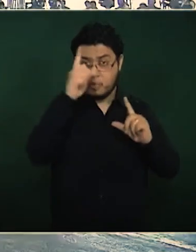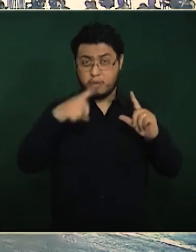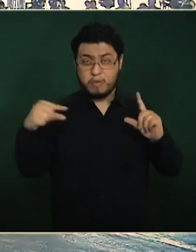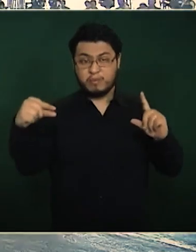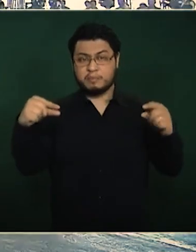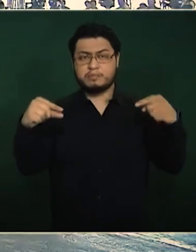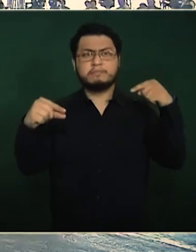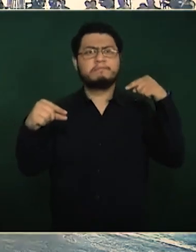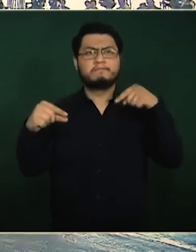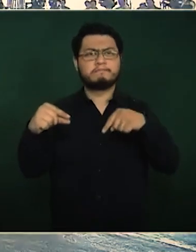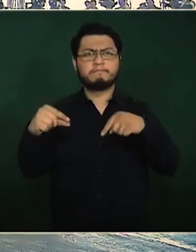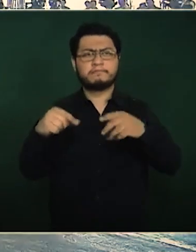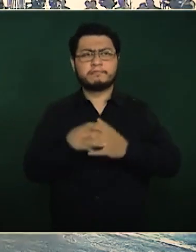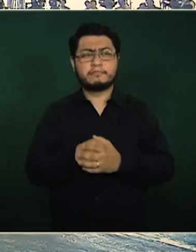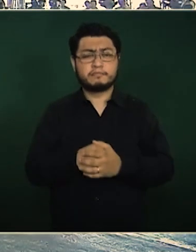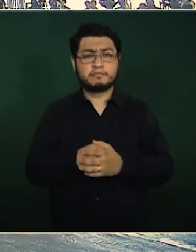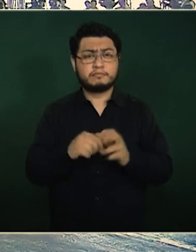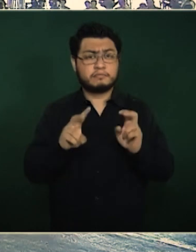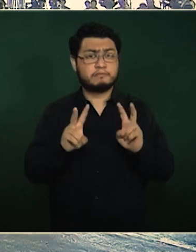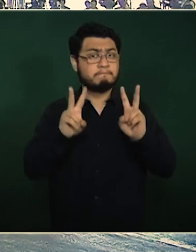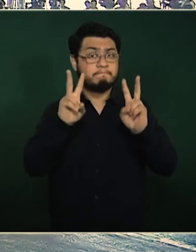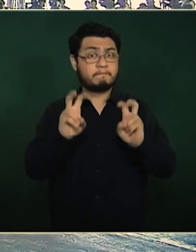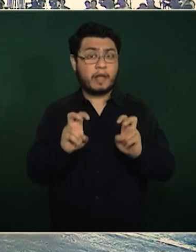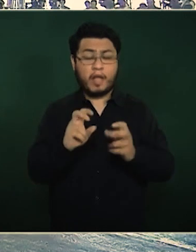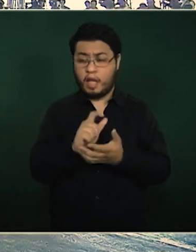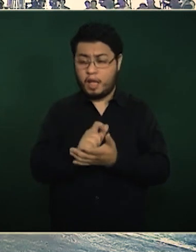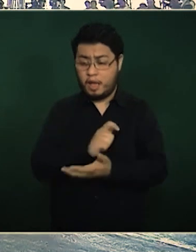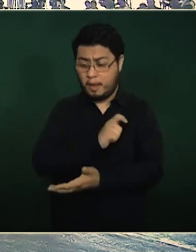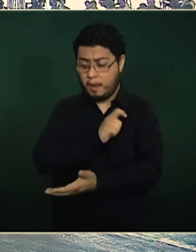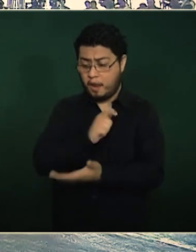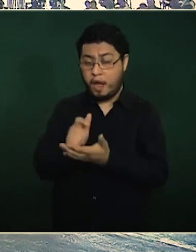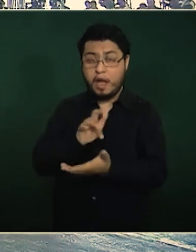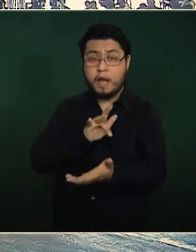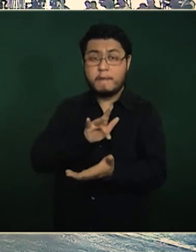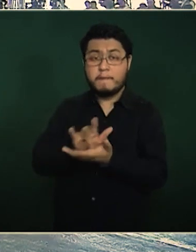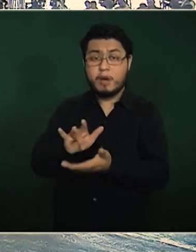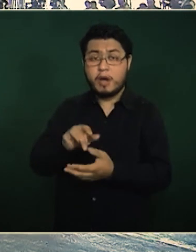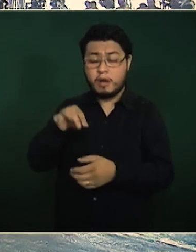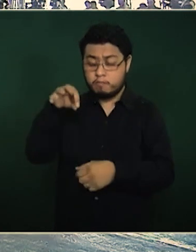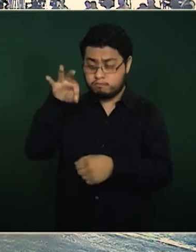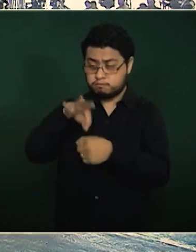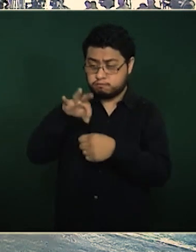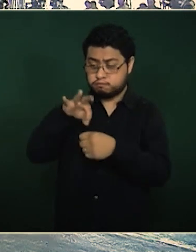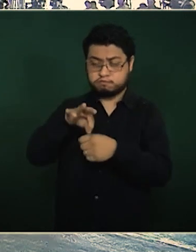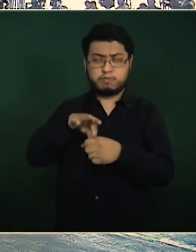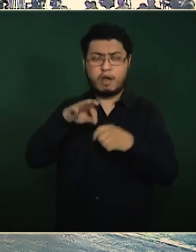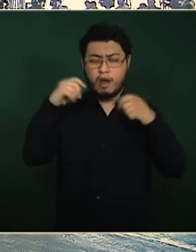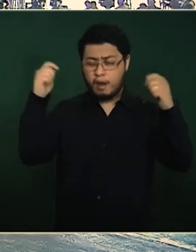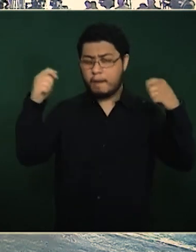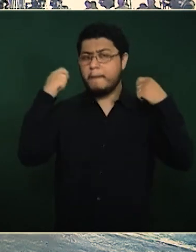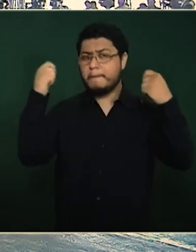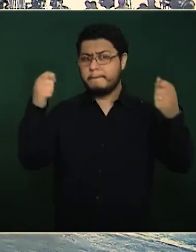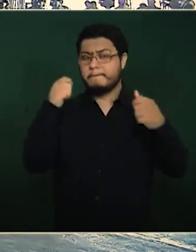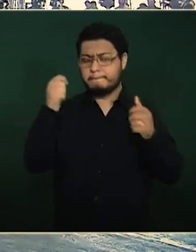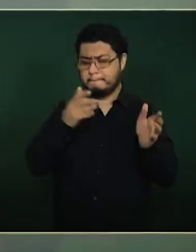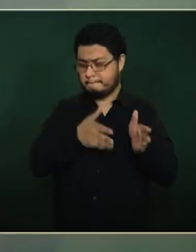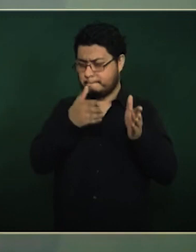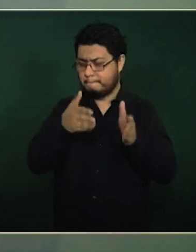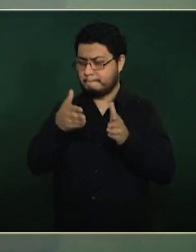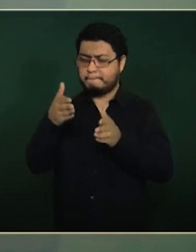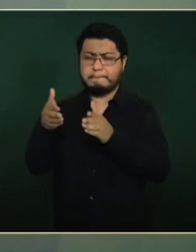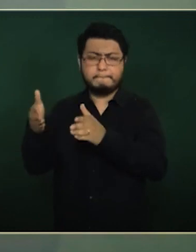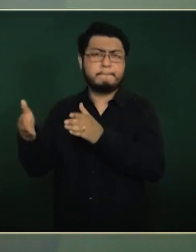cuesta más hacer